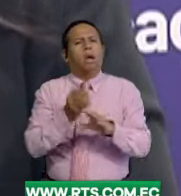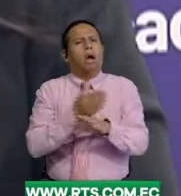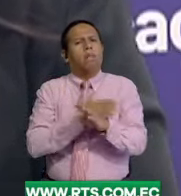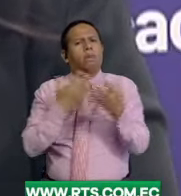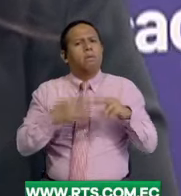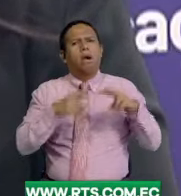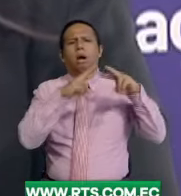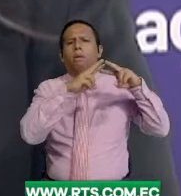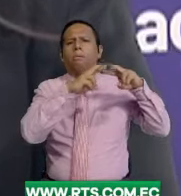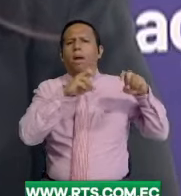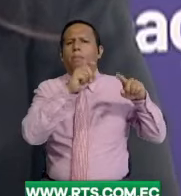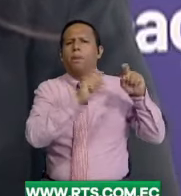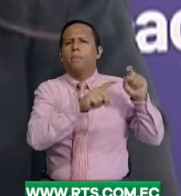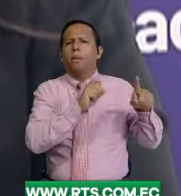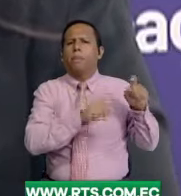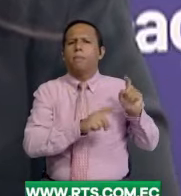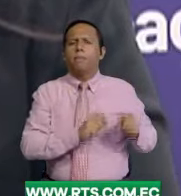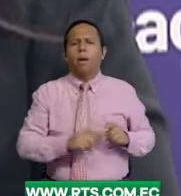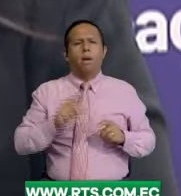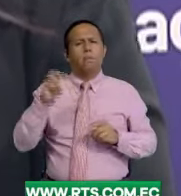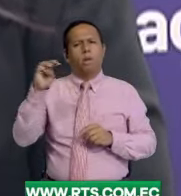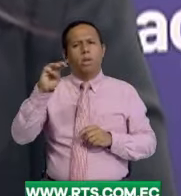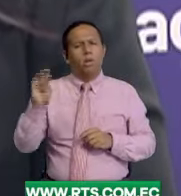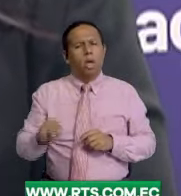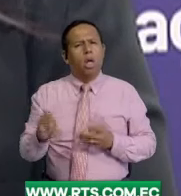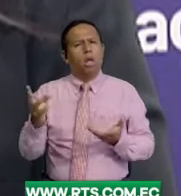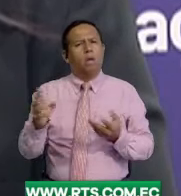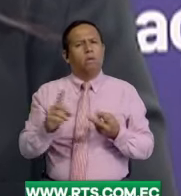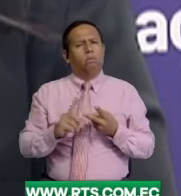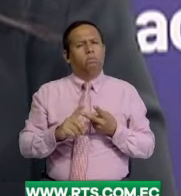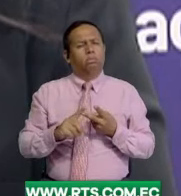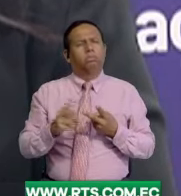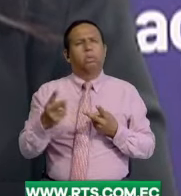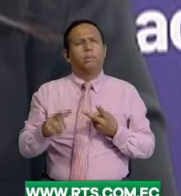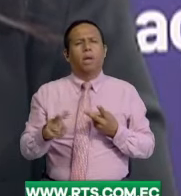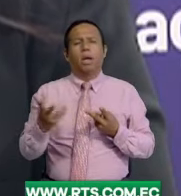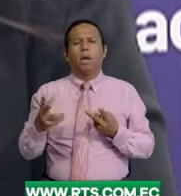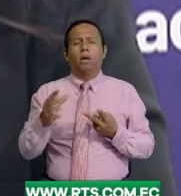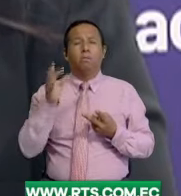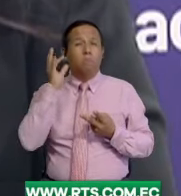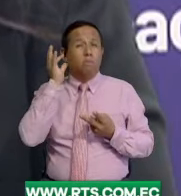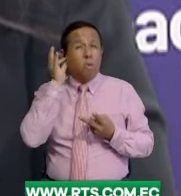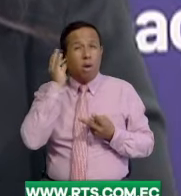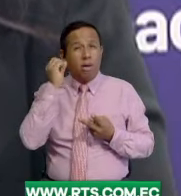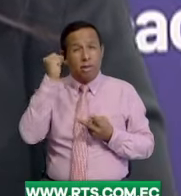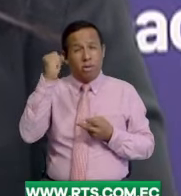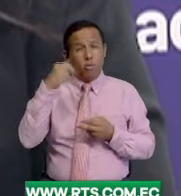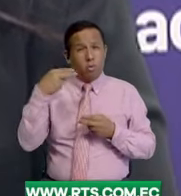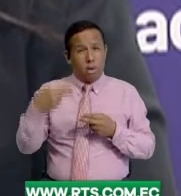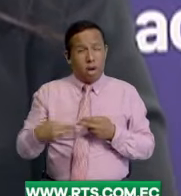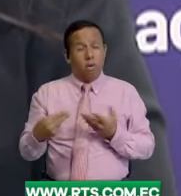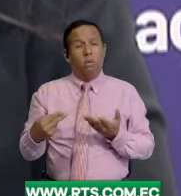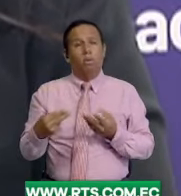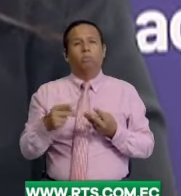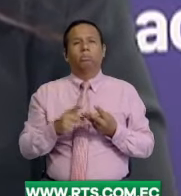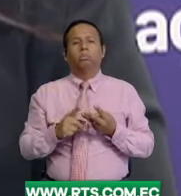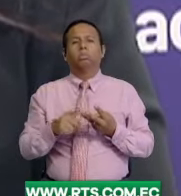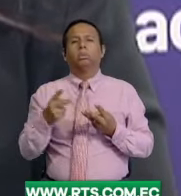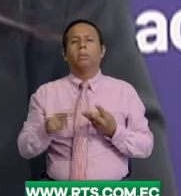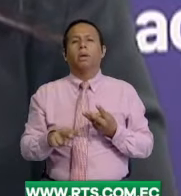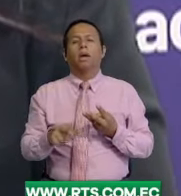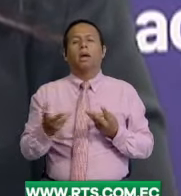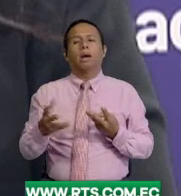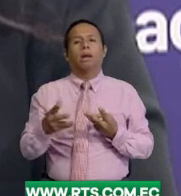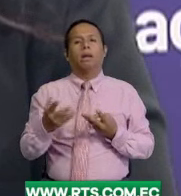correspondientes al Ministerio de Salud Pública, al Ministerio también de la Mujer y de Derechos Humanos y también al